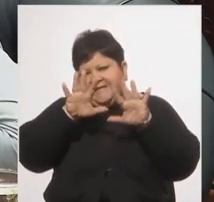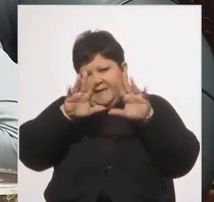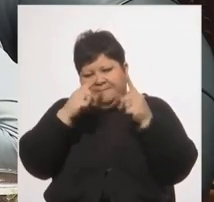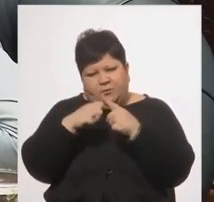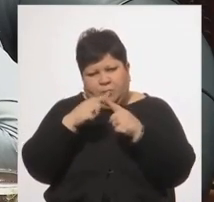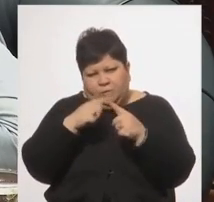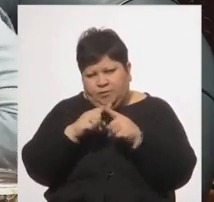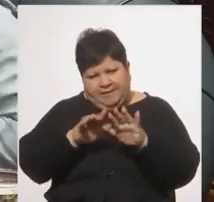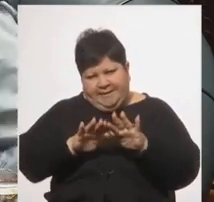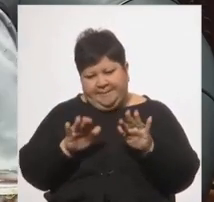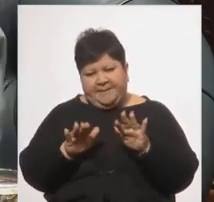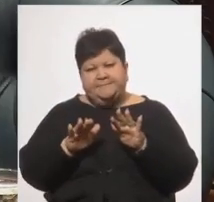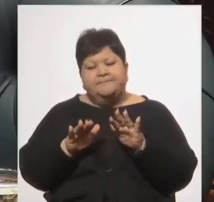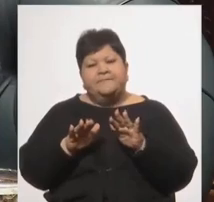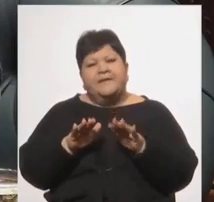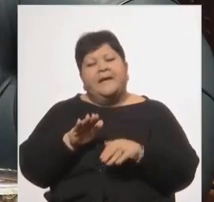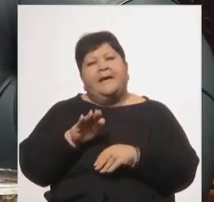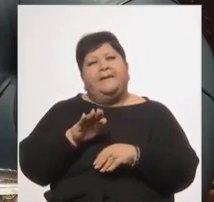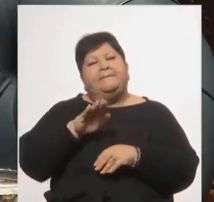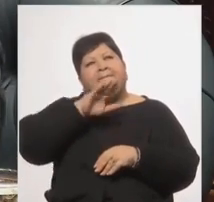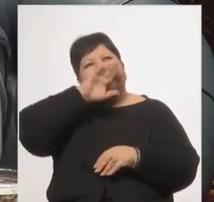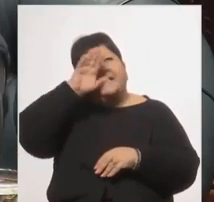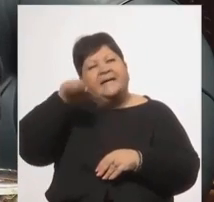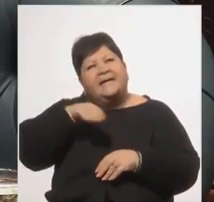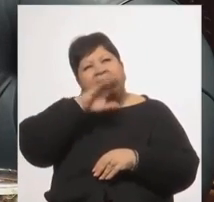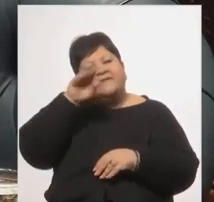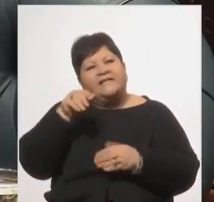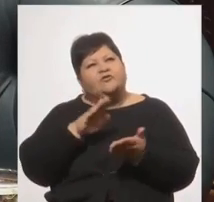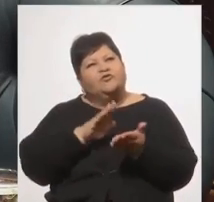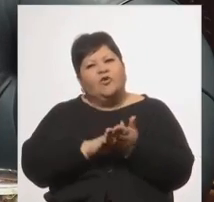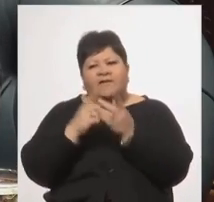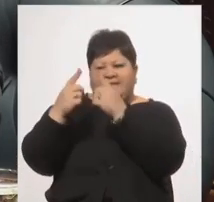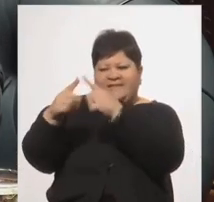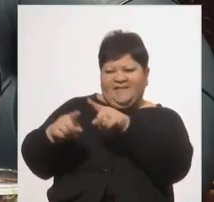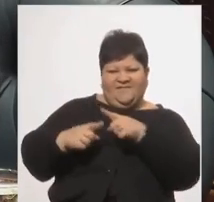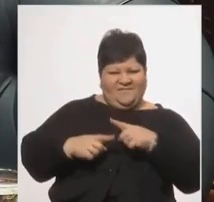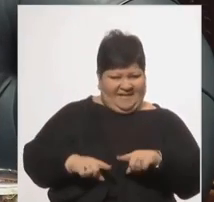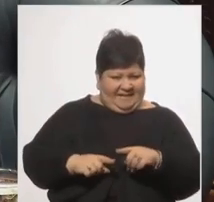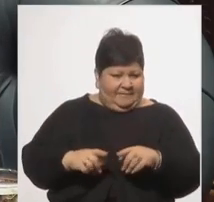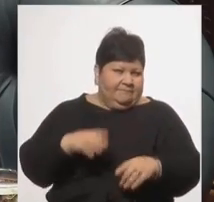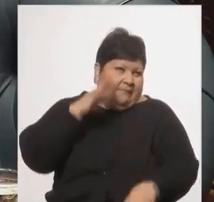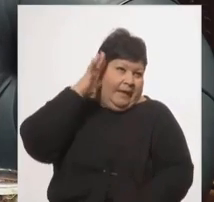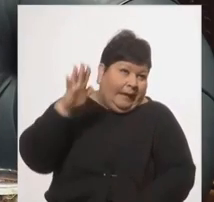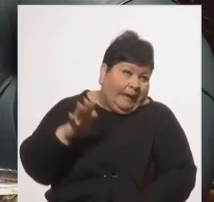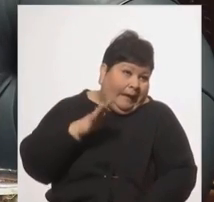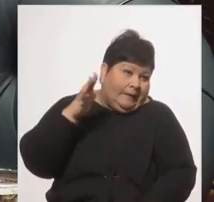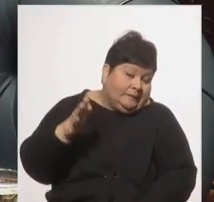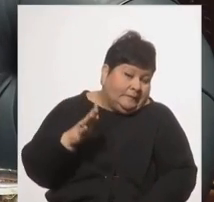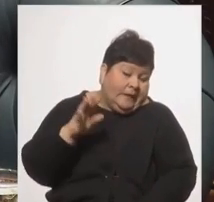para hablar de los temas en los que tenemos diferencia. Imagine uno, bolches y tupas.